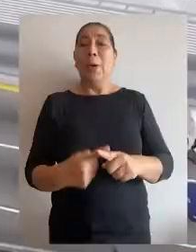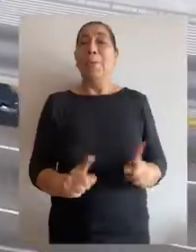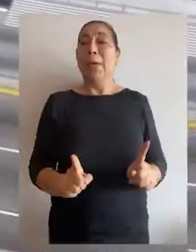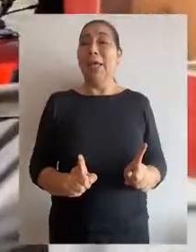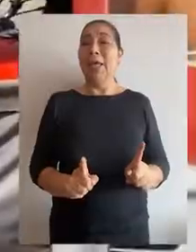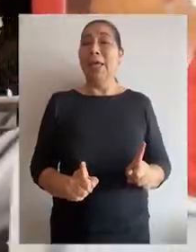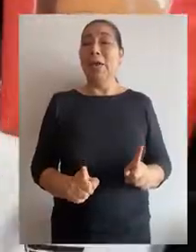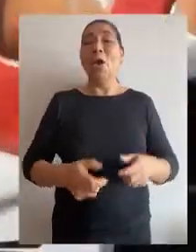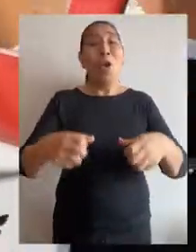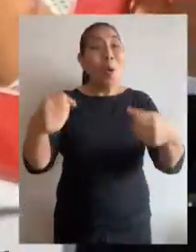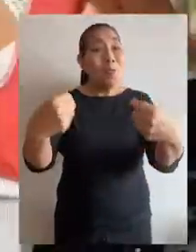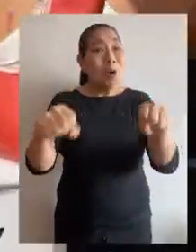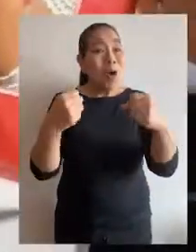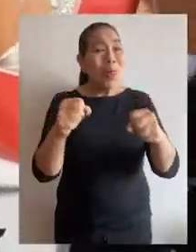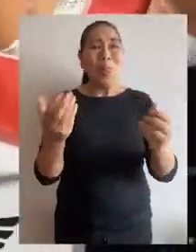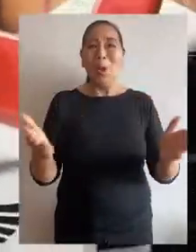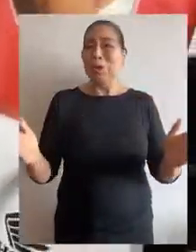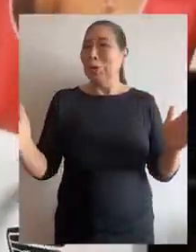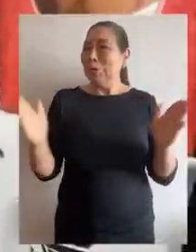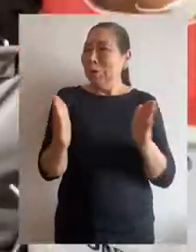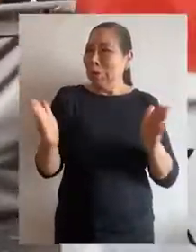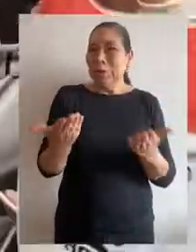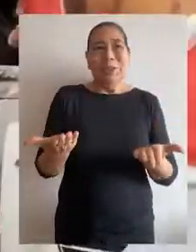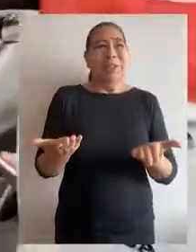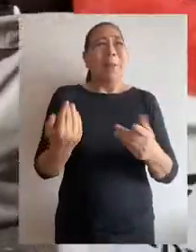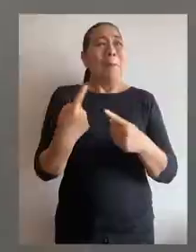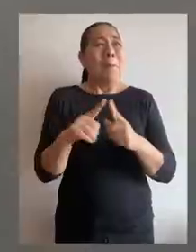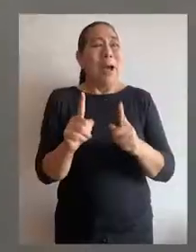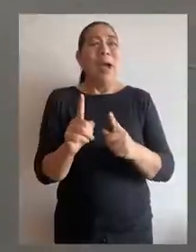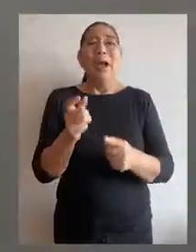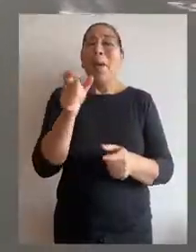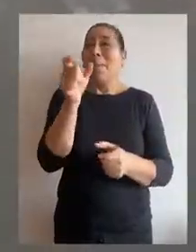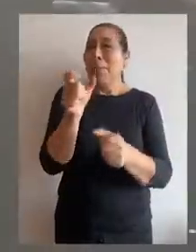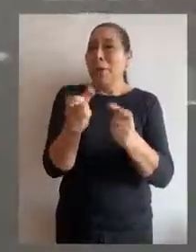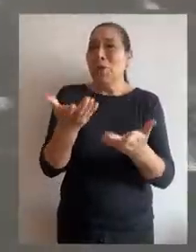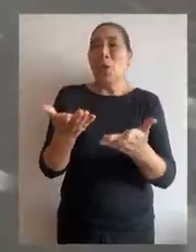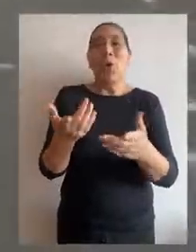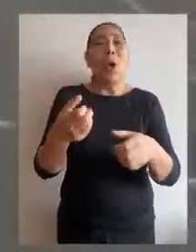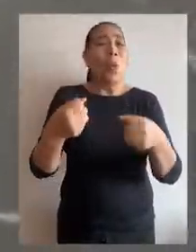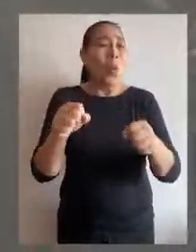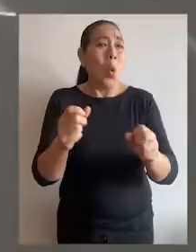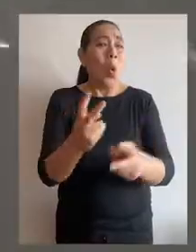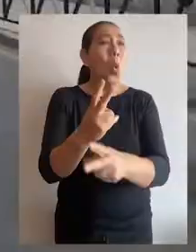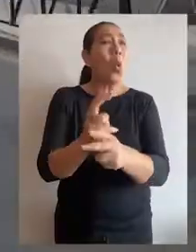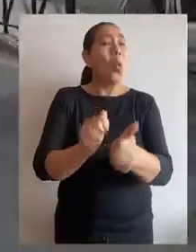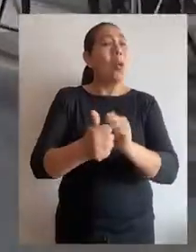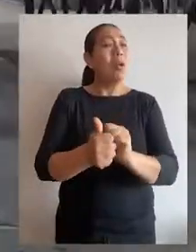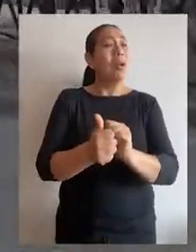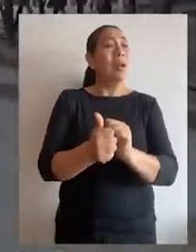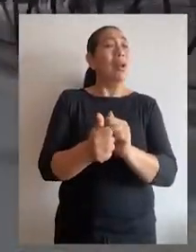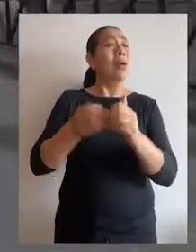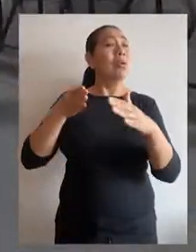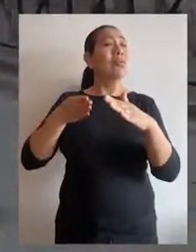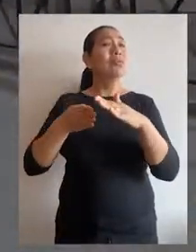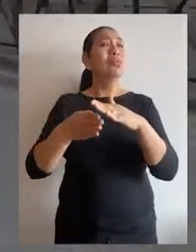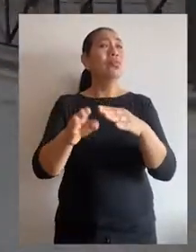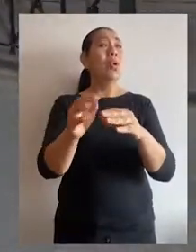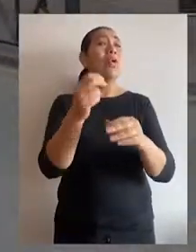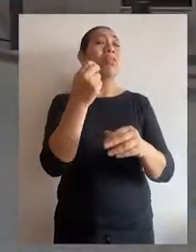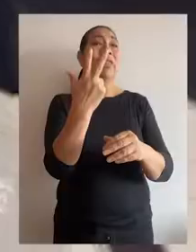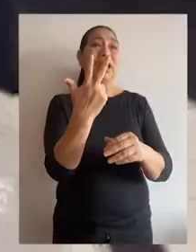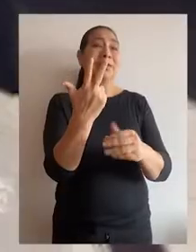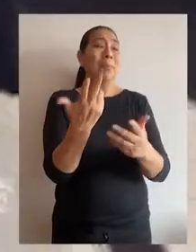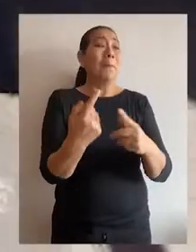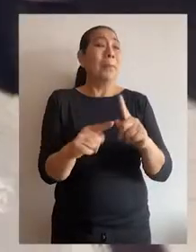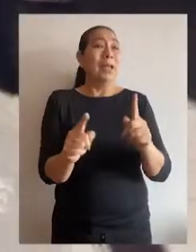otras vías. En el caso de las mototaxis, son vehículos acondicionados para el transporte público de pasajeros, convirtiendo una moto lineal en un